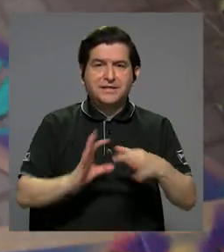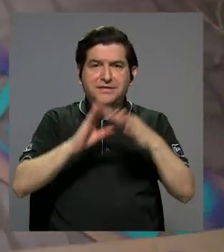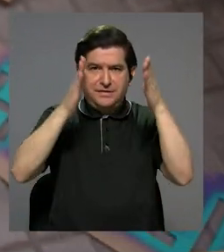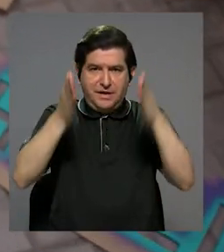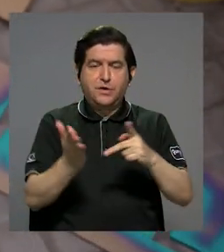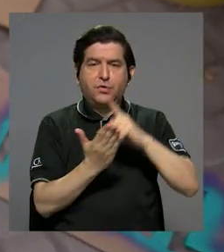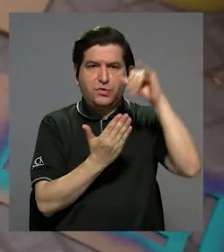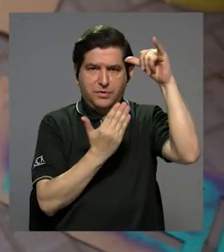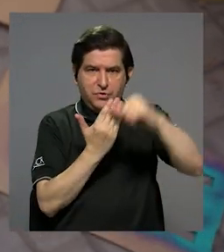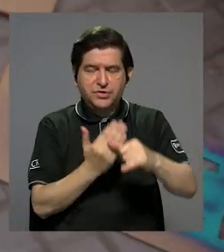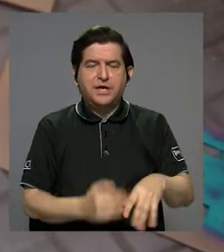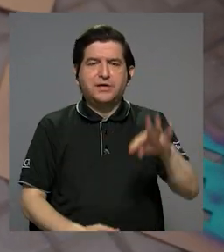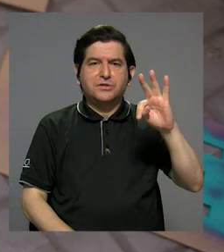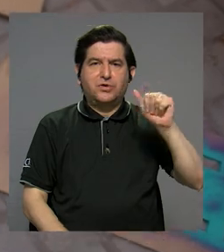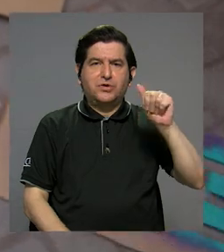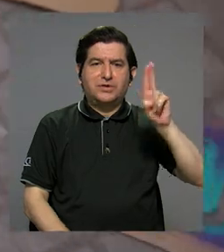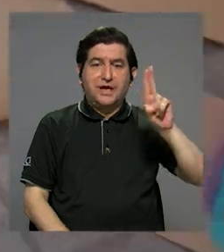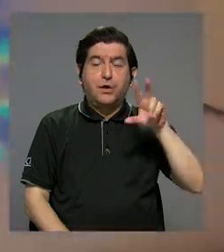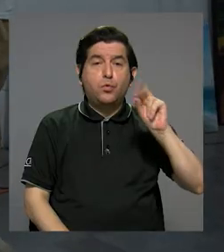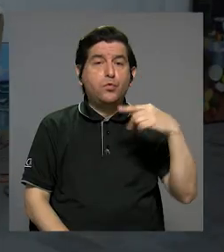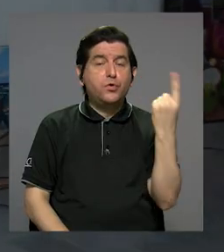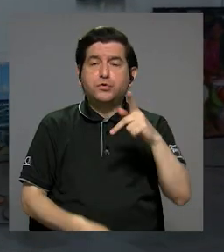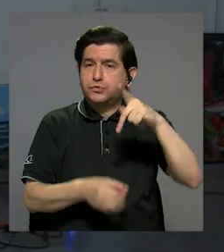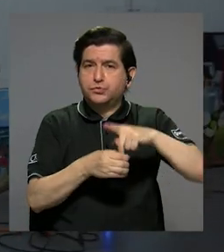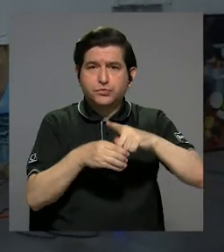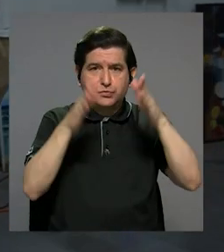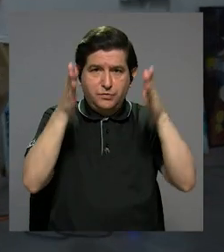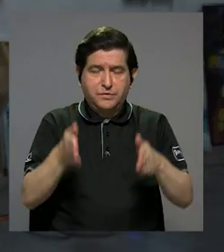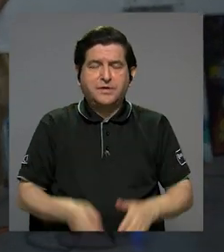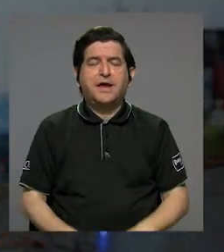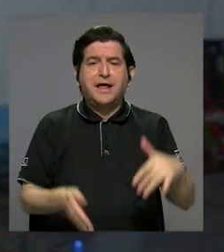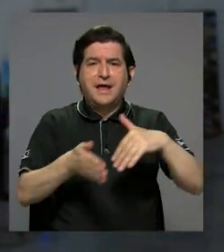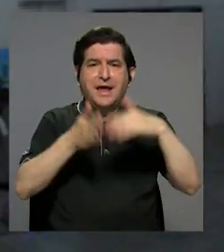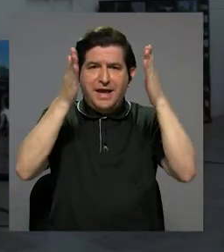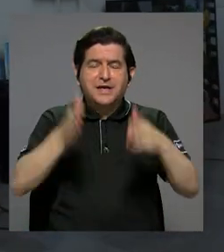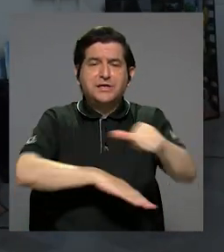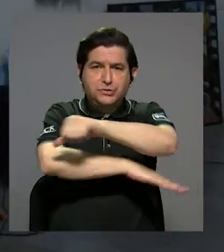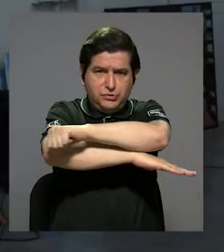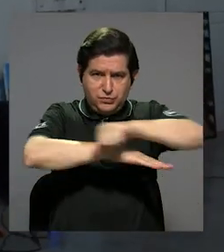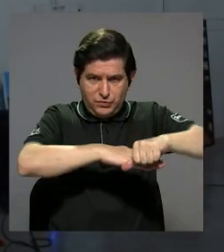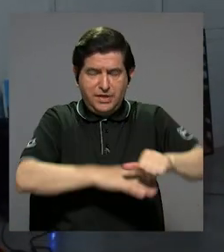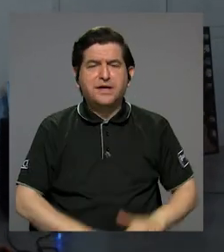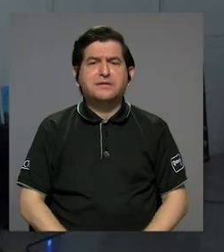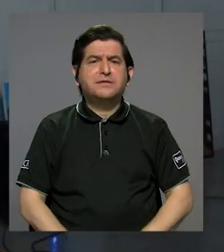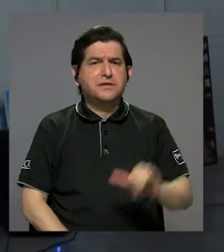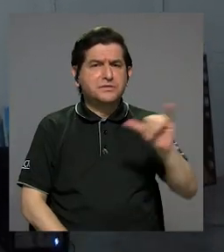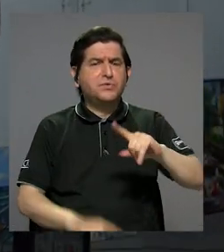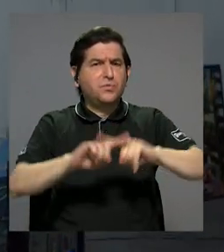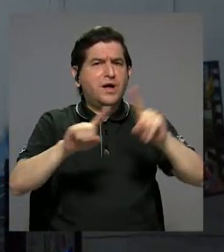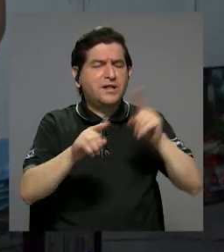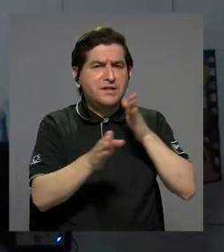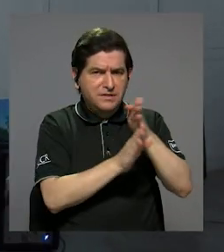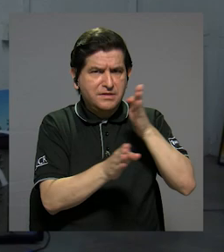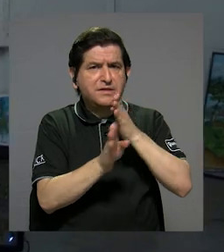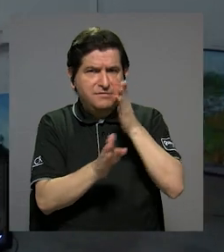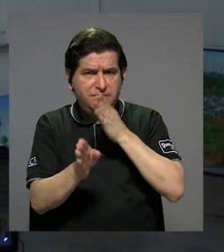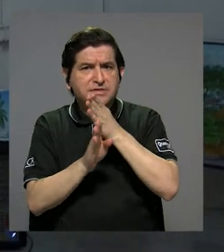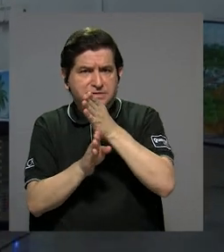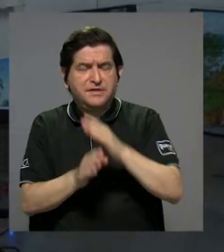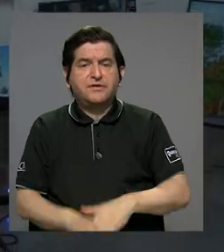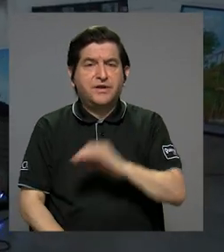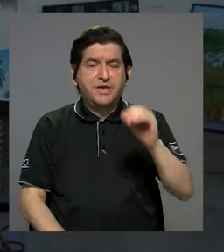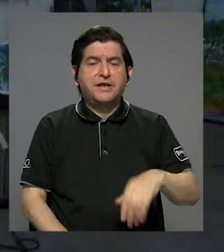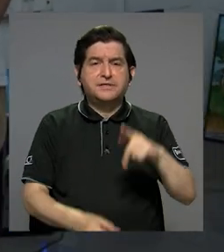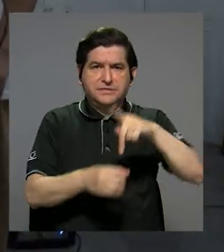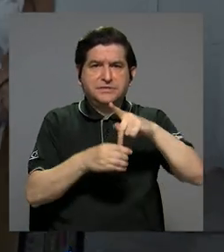coordinador del proyecto TAU, en él no solo participaron estudiantes de arquitectura, sino también de otras disciplinas académicas